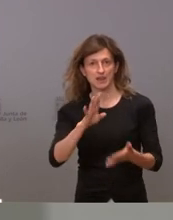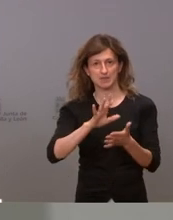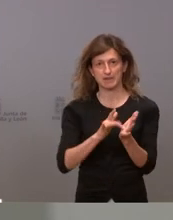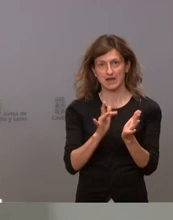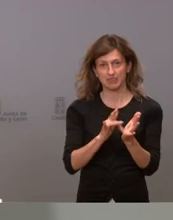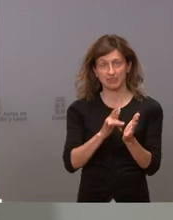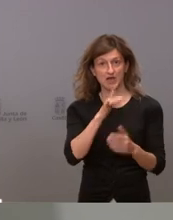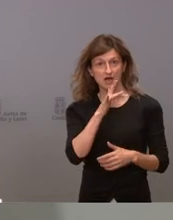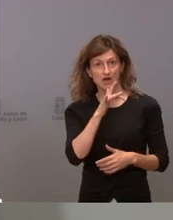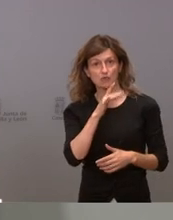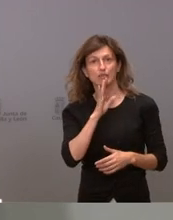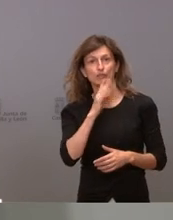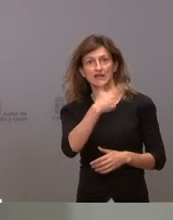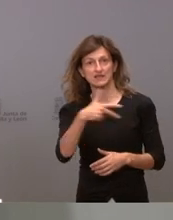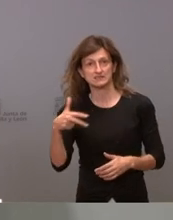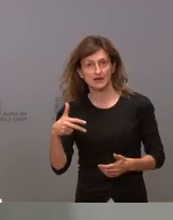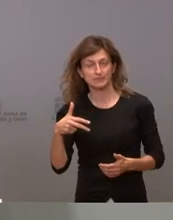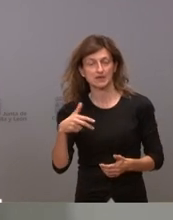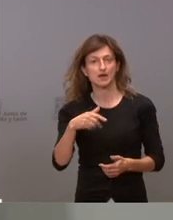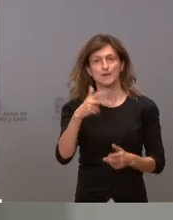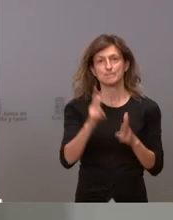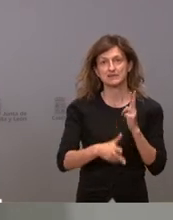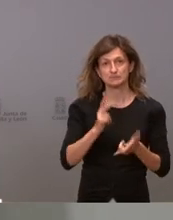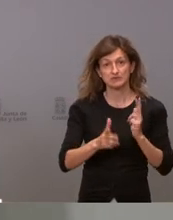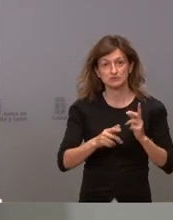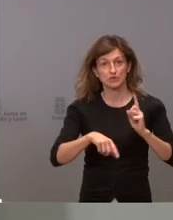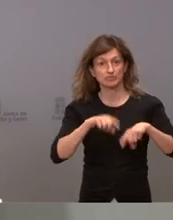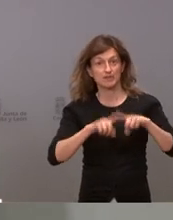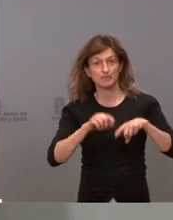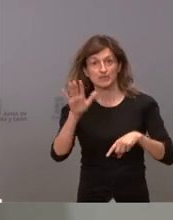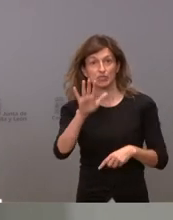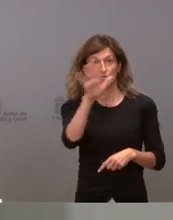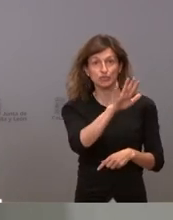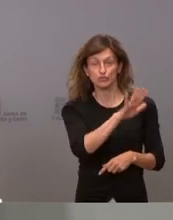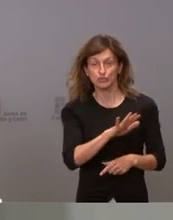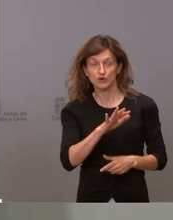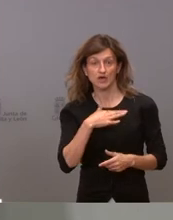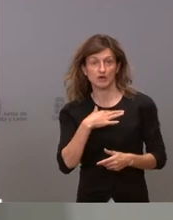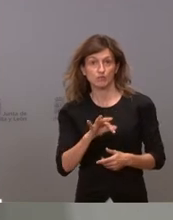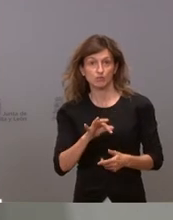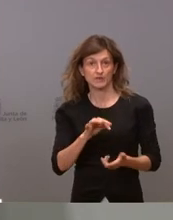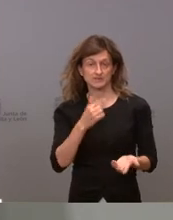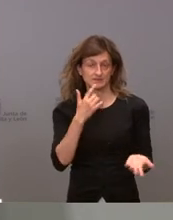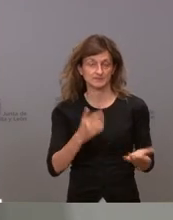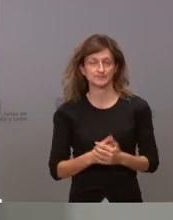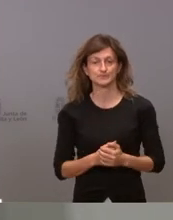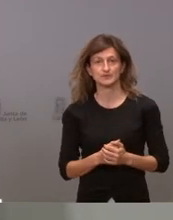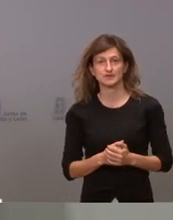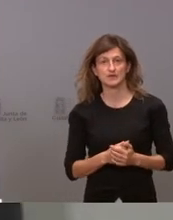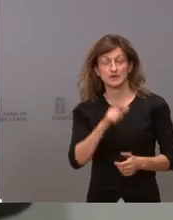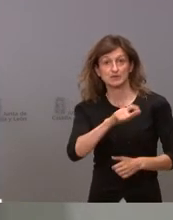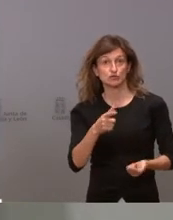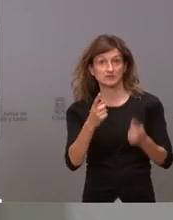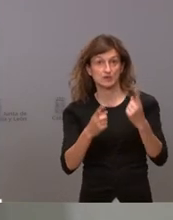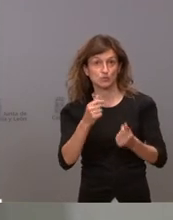ahora en Cantabria en el País Vasco y depende de donde pilles pues tú siempre puedes hacer este discurso hay gente que está esperando